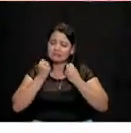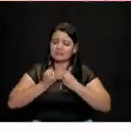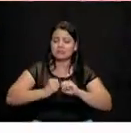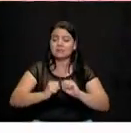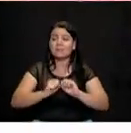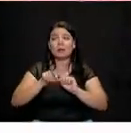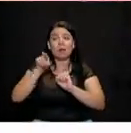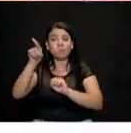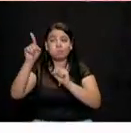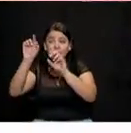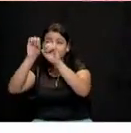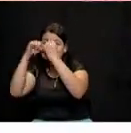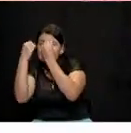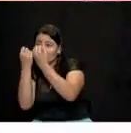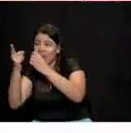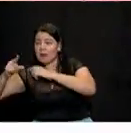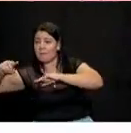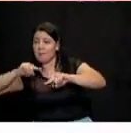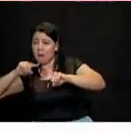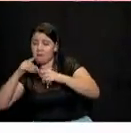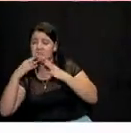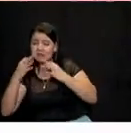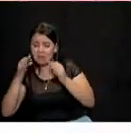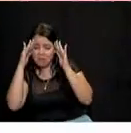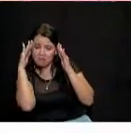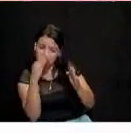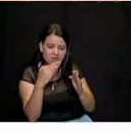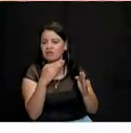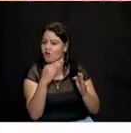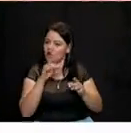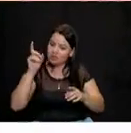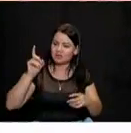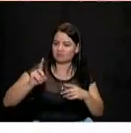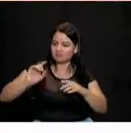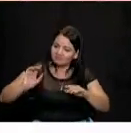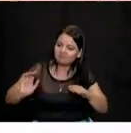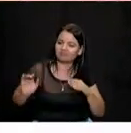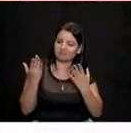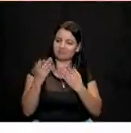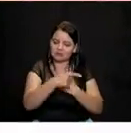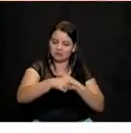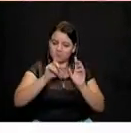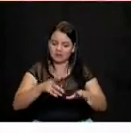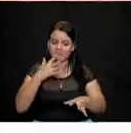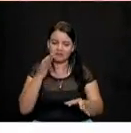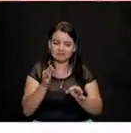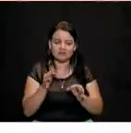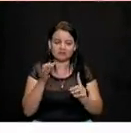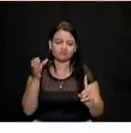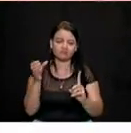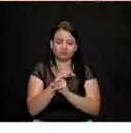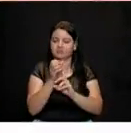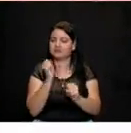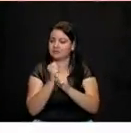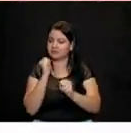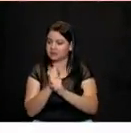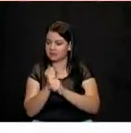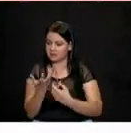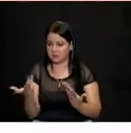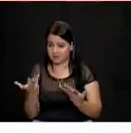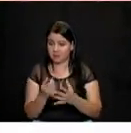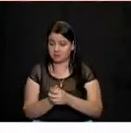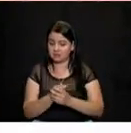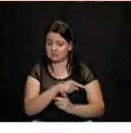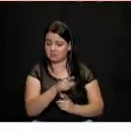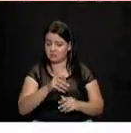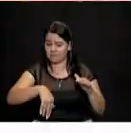empresariado medellinense, pues le falta más ánimo, más empuje para que se puedan lograr estas soluciones efectivas y ciertas para todos nuestros